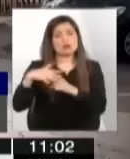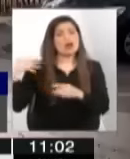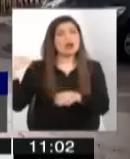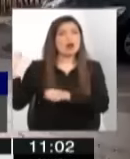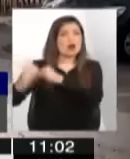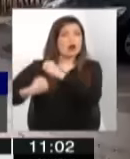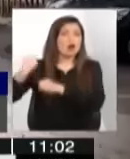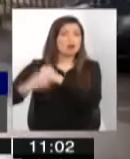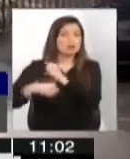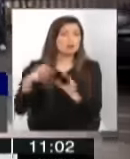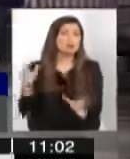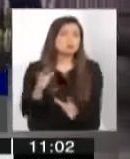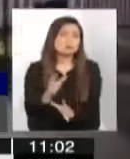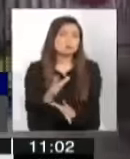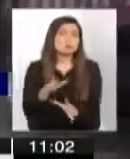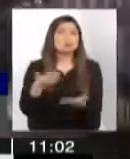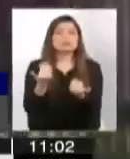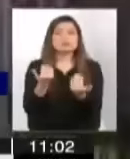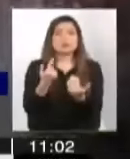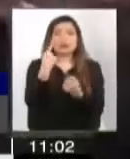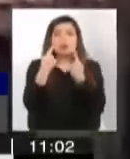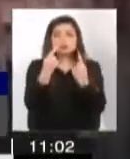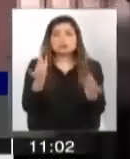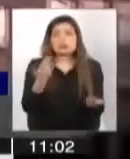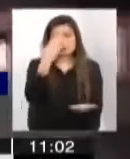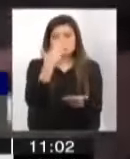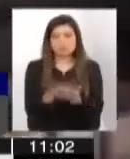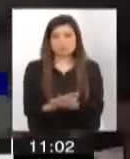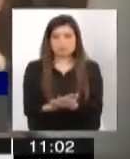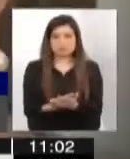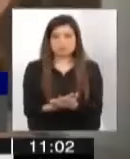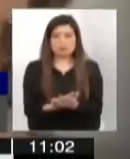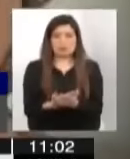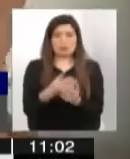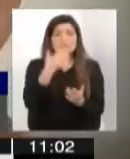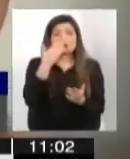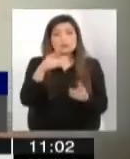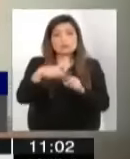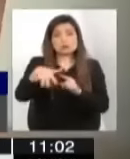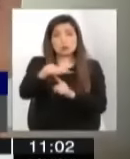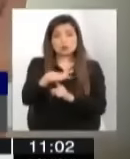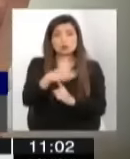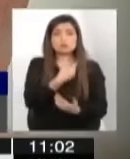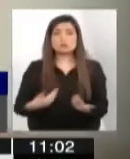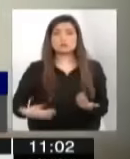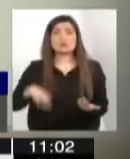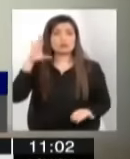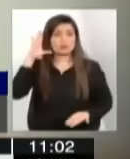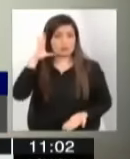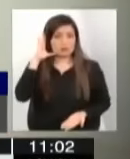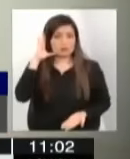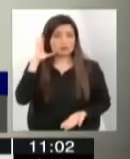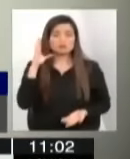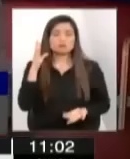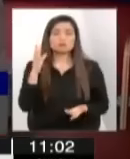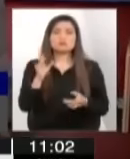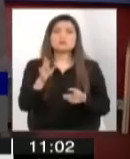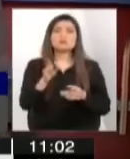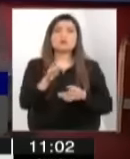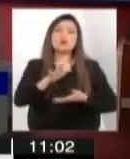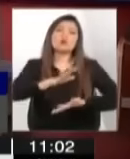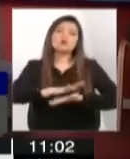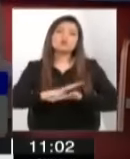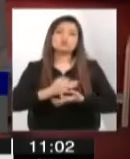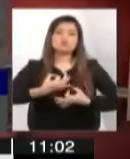años y que es necesario conocer para enfrentarla. Frente a esta situación, la presidenta Michelle Bachelet, en un acto en el Salón